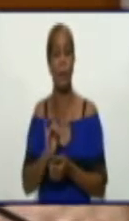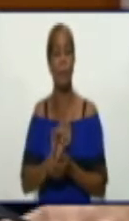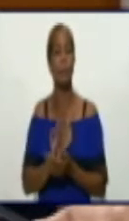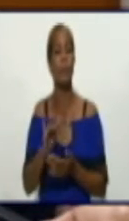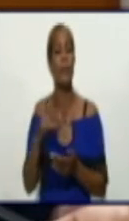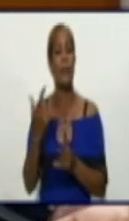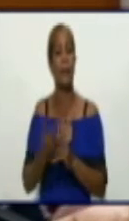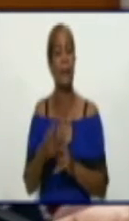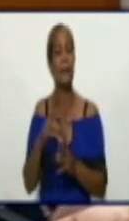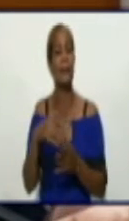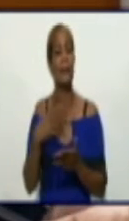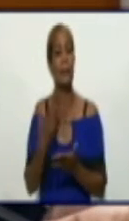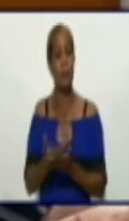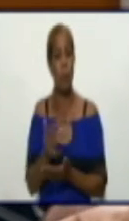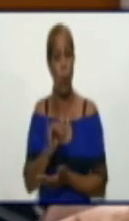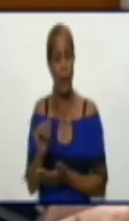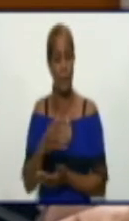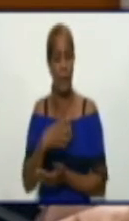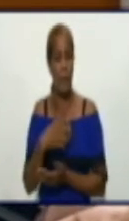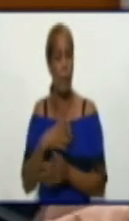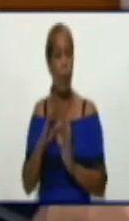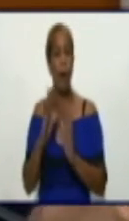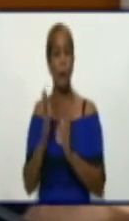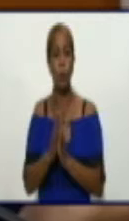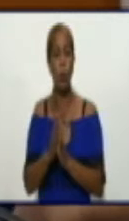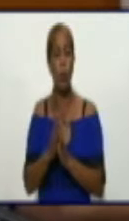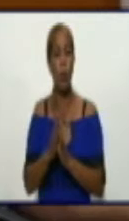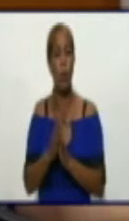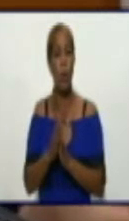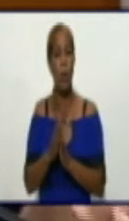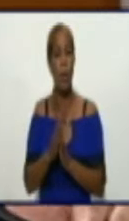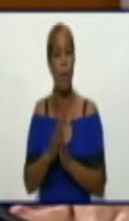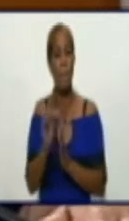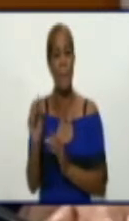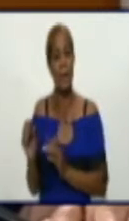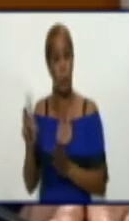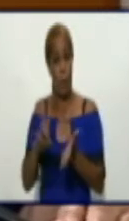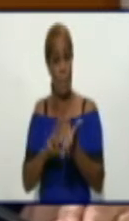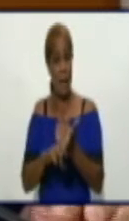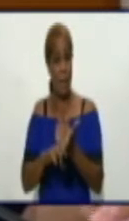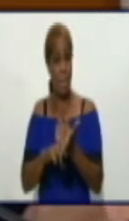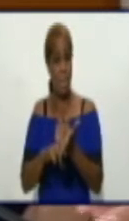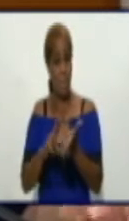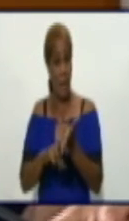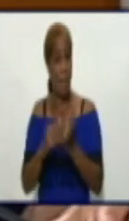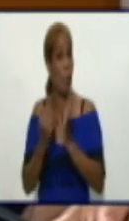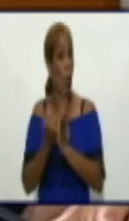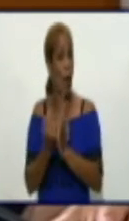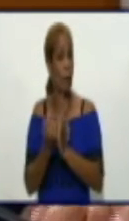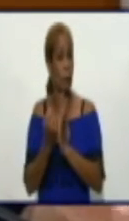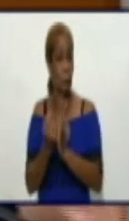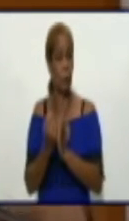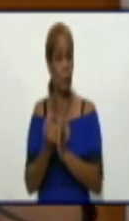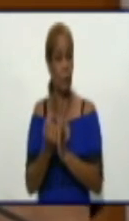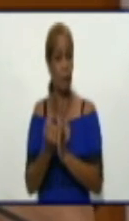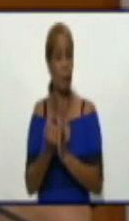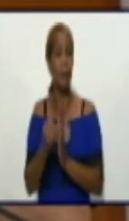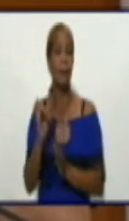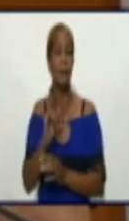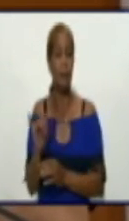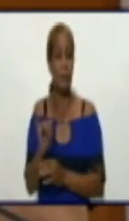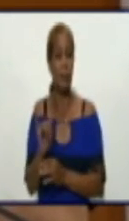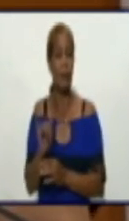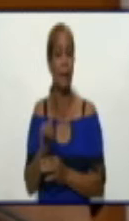activistas revolucionarios y cibercombatientes, que son los que van a través de los diferentes espacios que tenemos, pues divulgar todas las